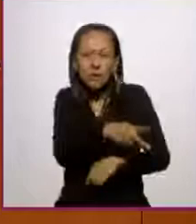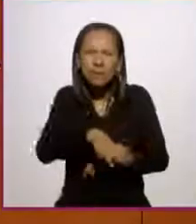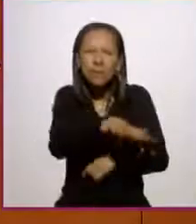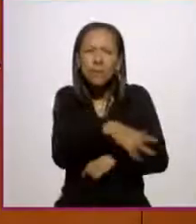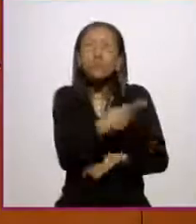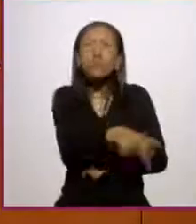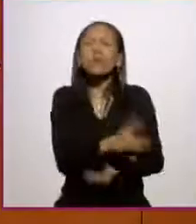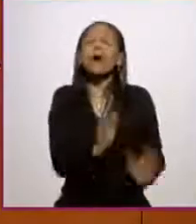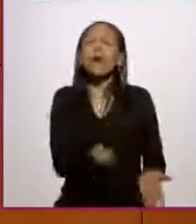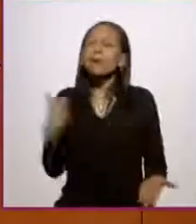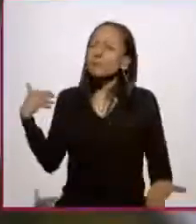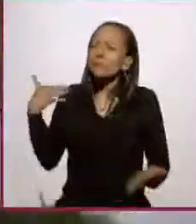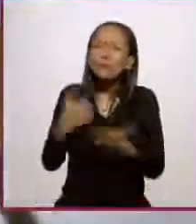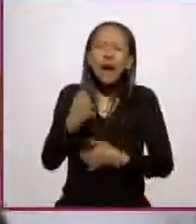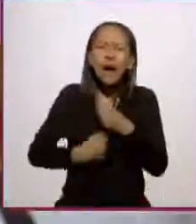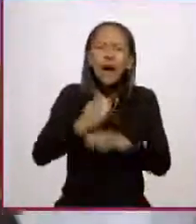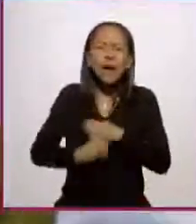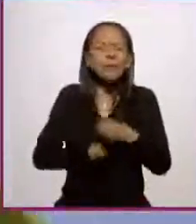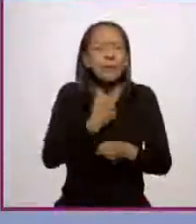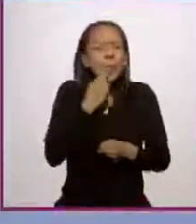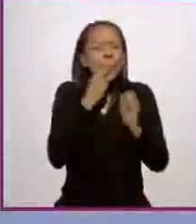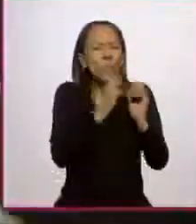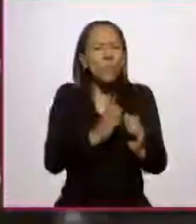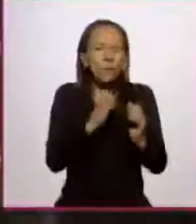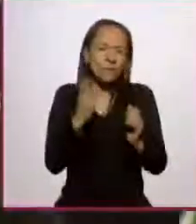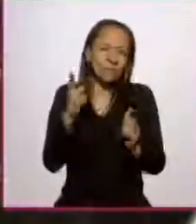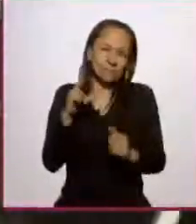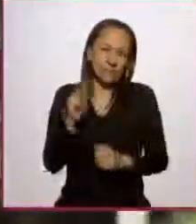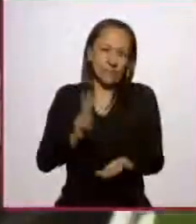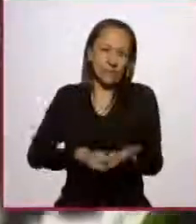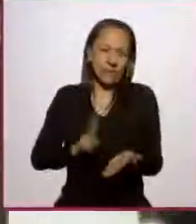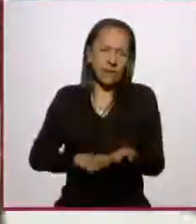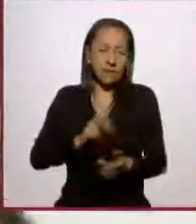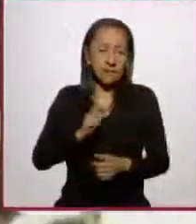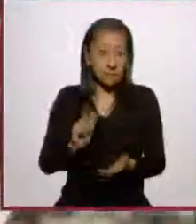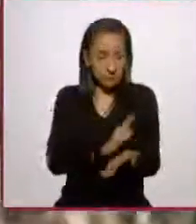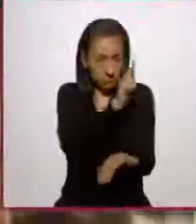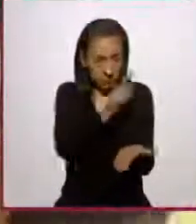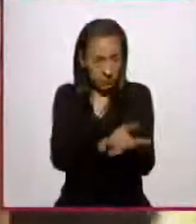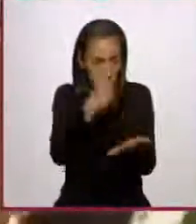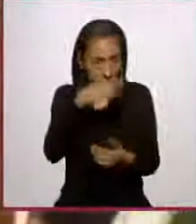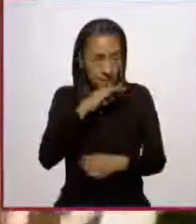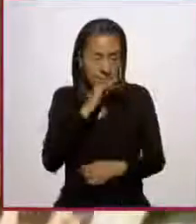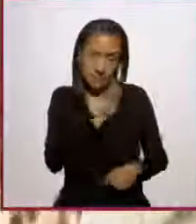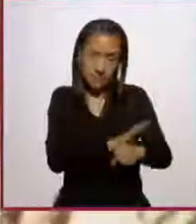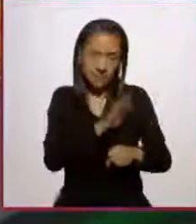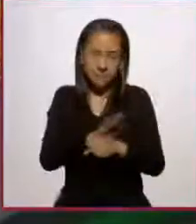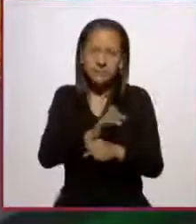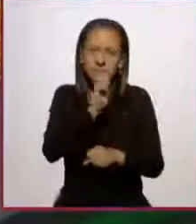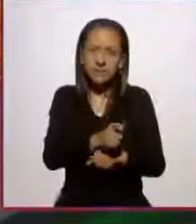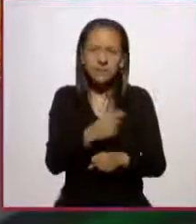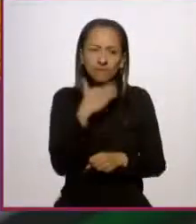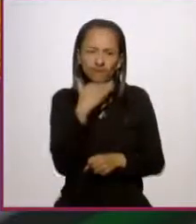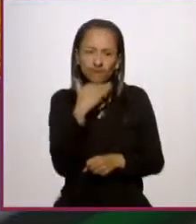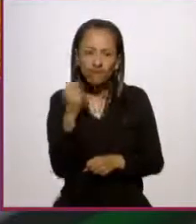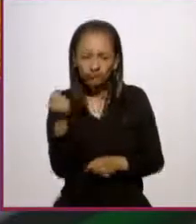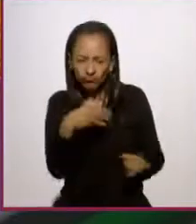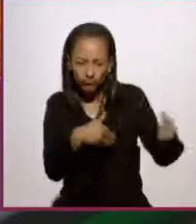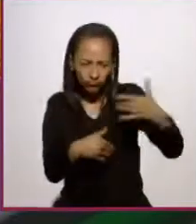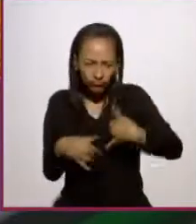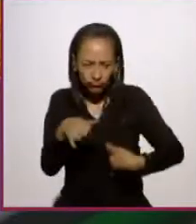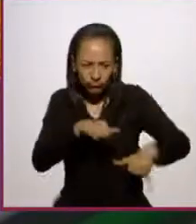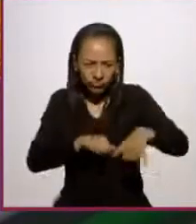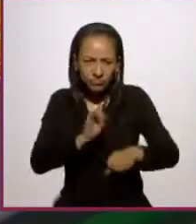mantenido vivas estas semillas. La ley para el fomento y protección del maíz nativo prohíbe su contaminación con organismos